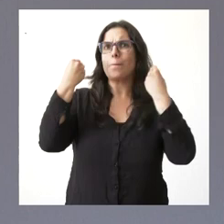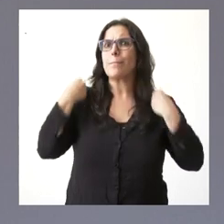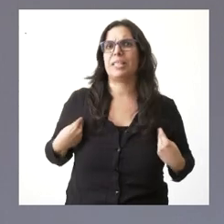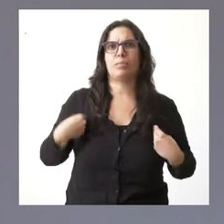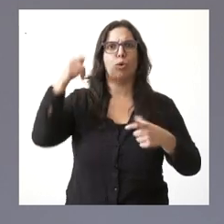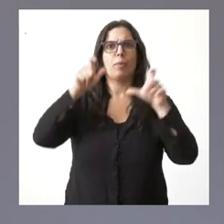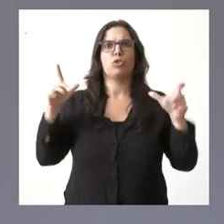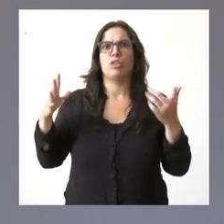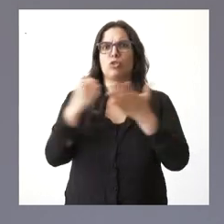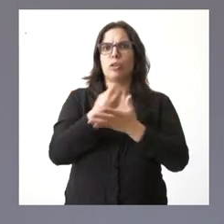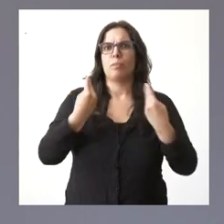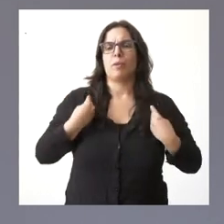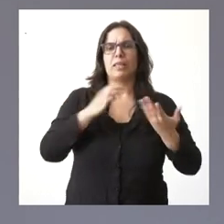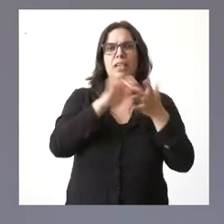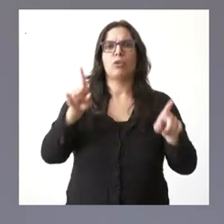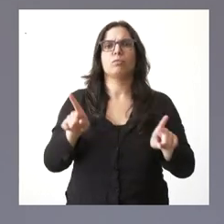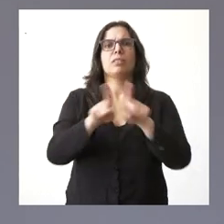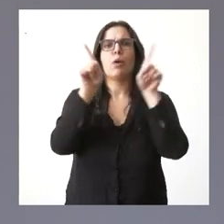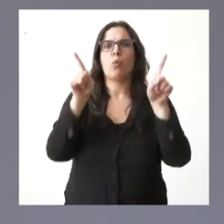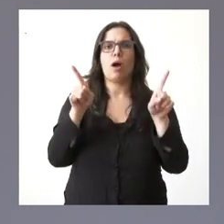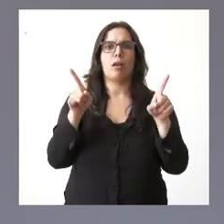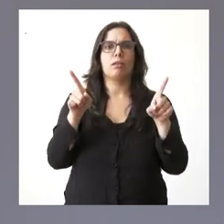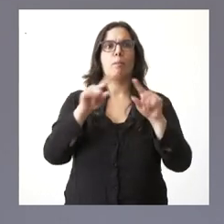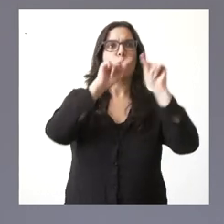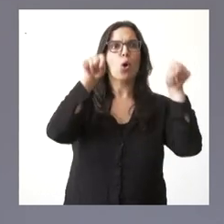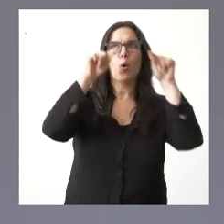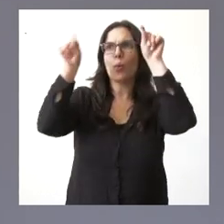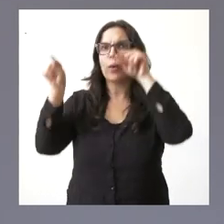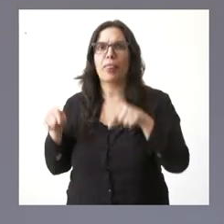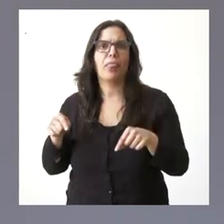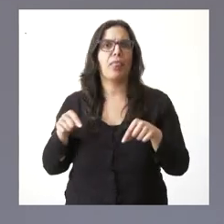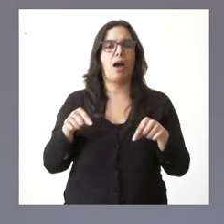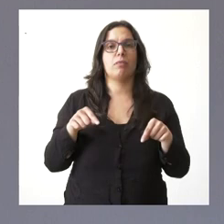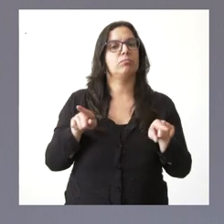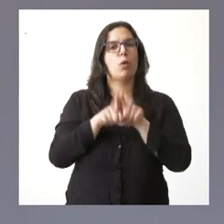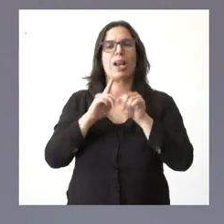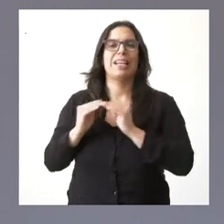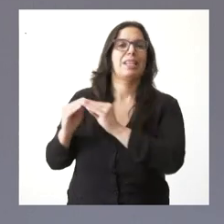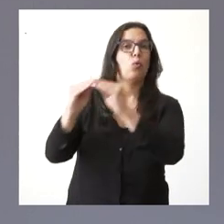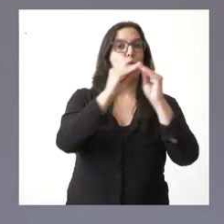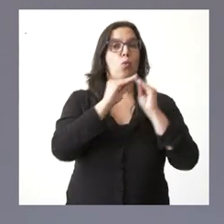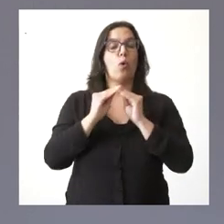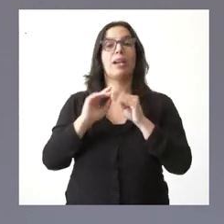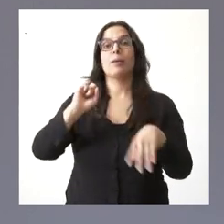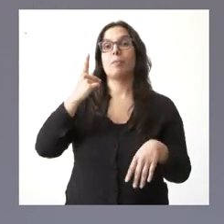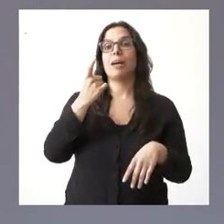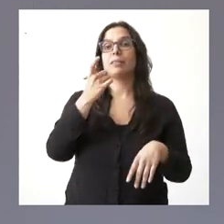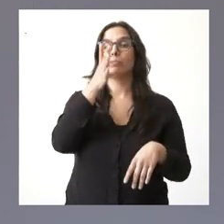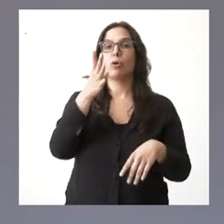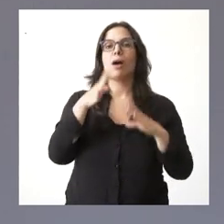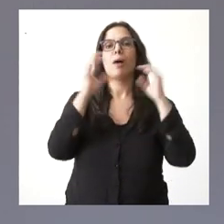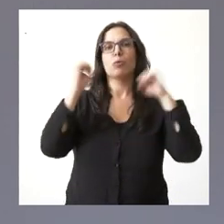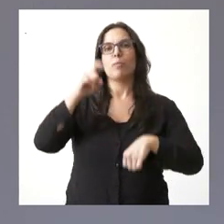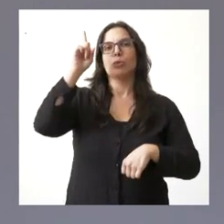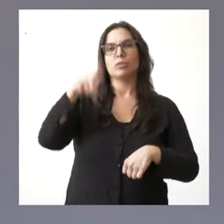personas de Castilla y León, independientemente de la provincia en que vivieran, y, sobre todo, cuando aprobamos la gratuidad